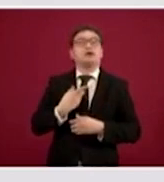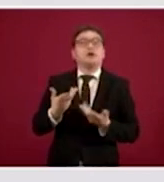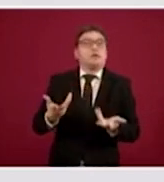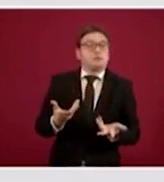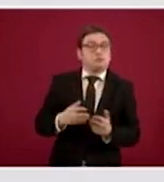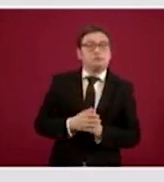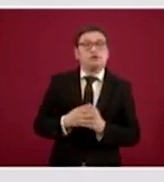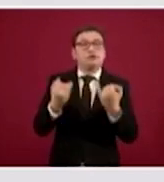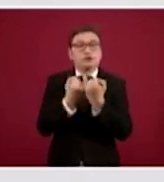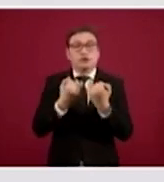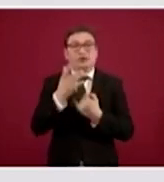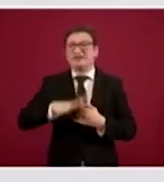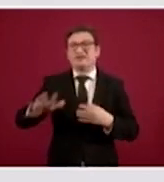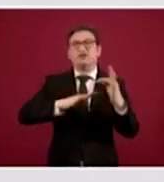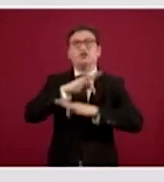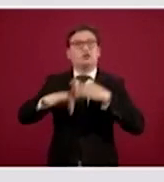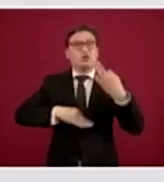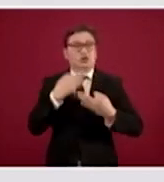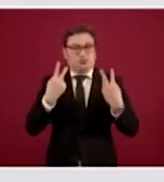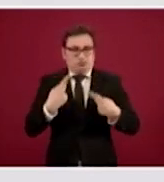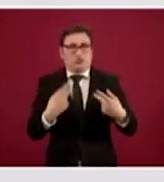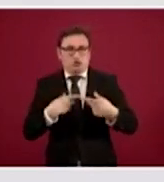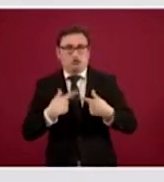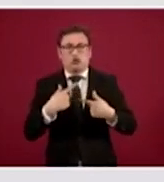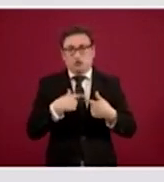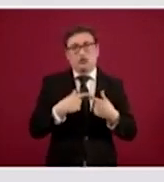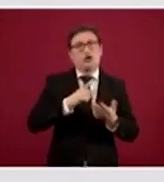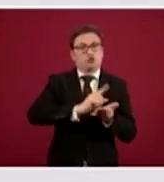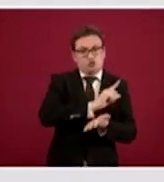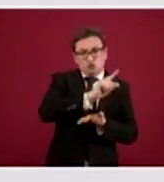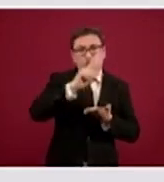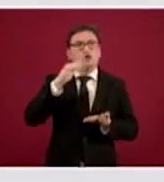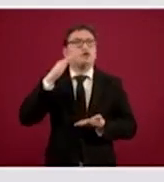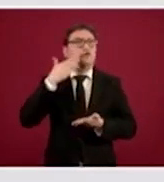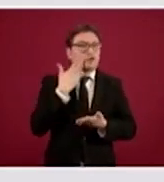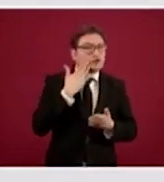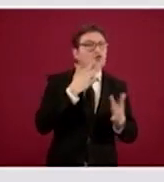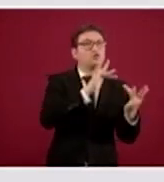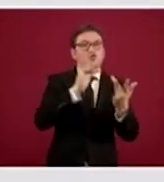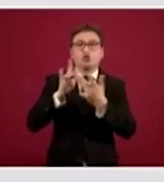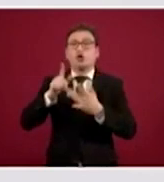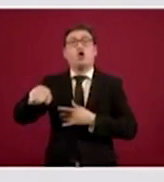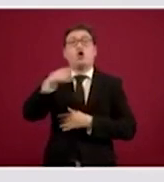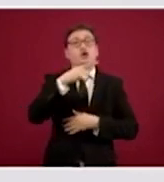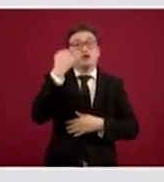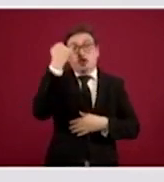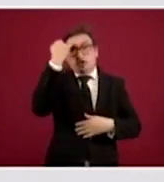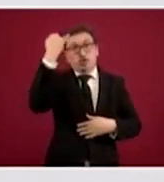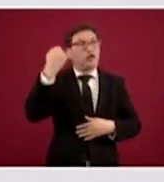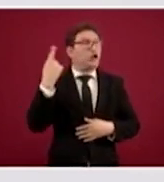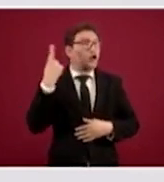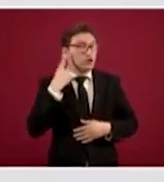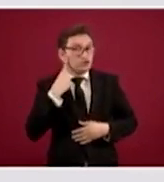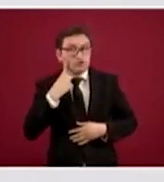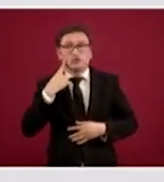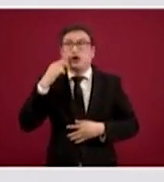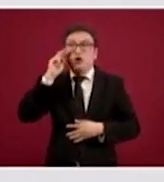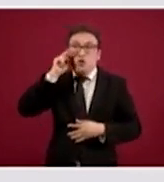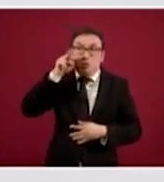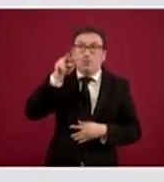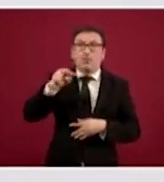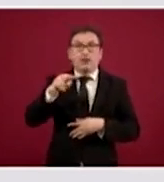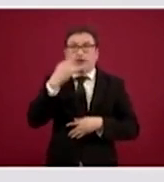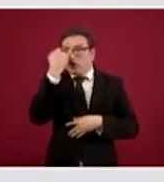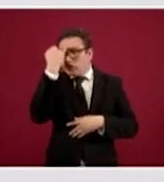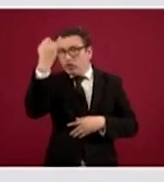la ciudadanía con estos canales Twitter, Facebook, lo que sea, qué otros mitos han escuchado, han visto, para poder